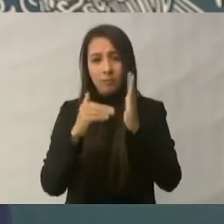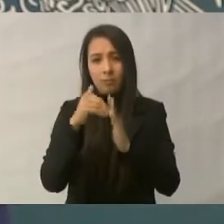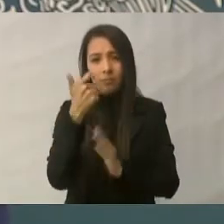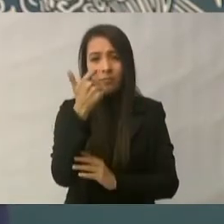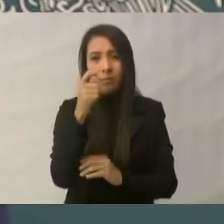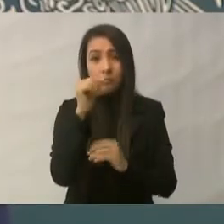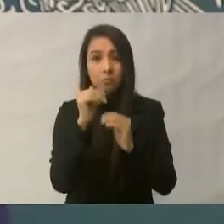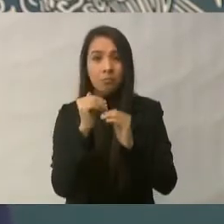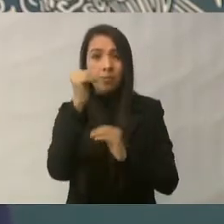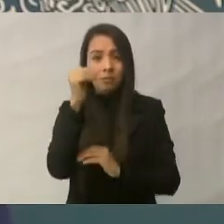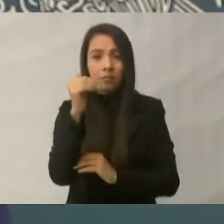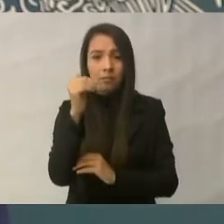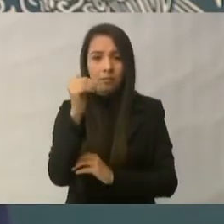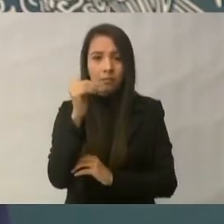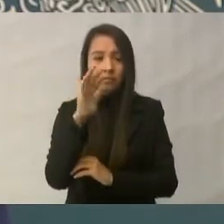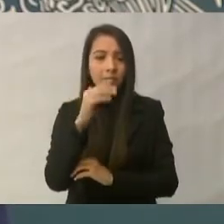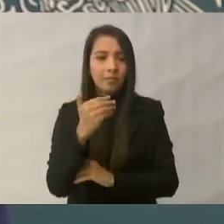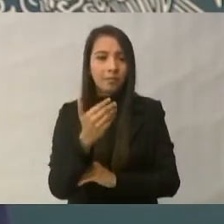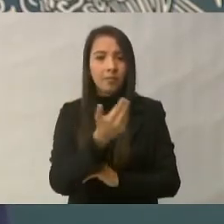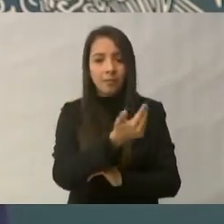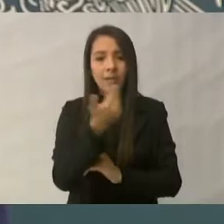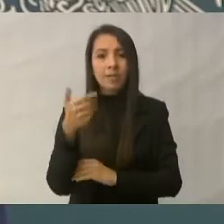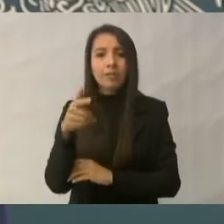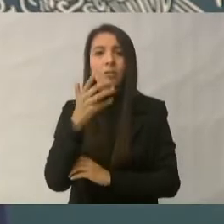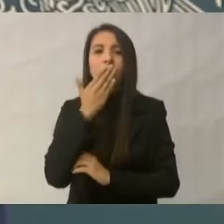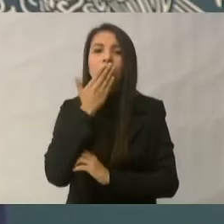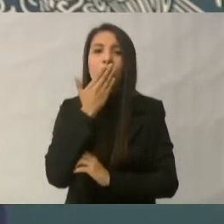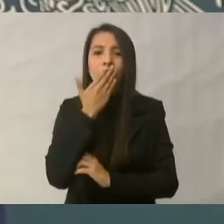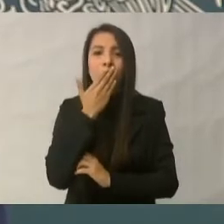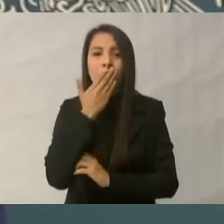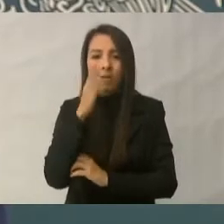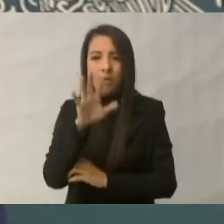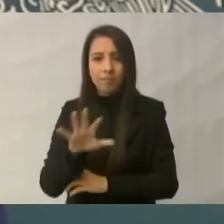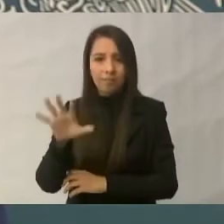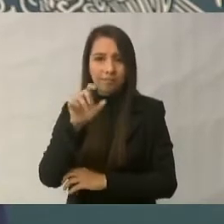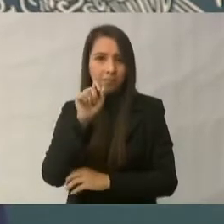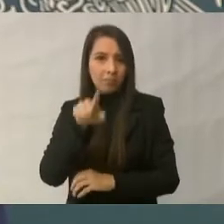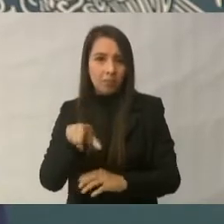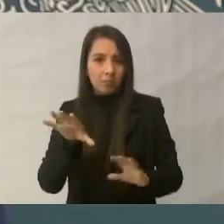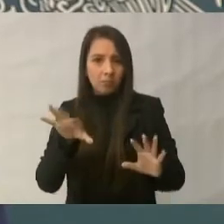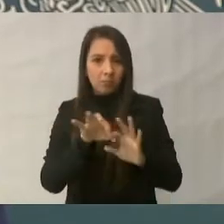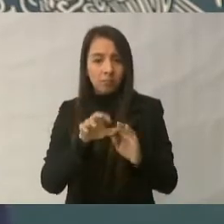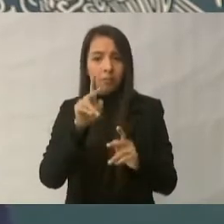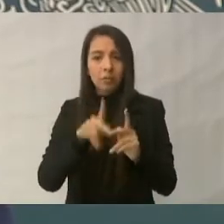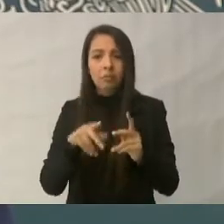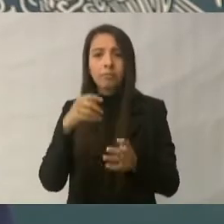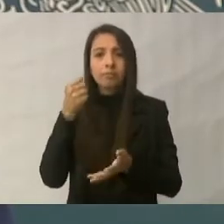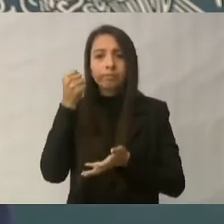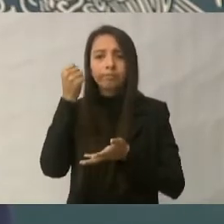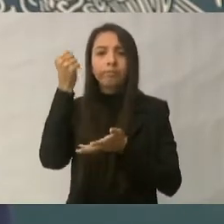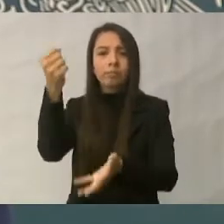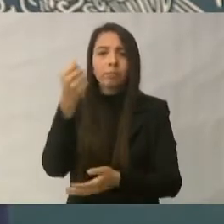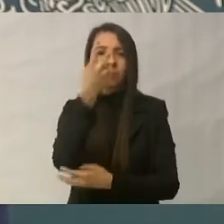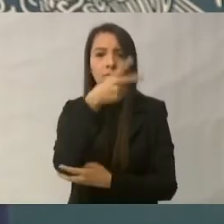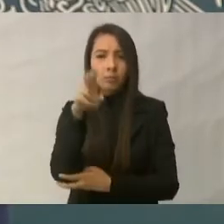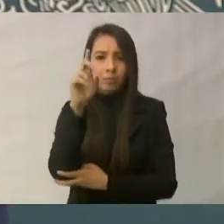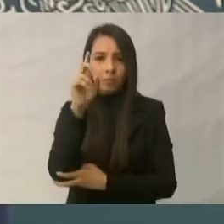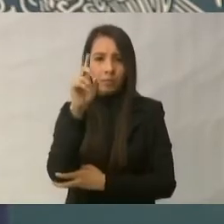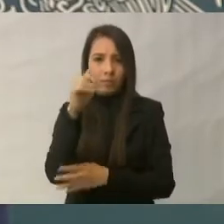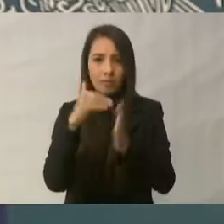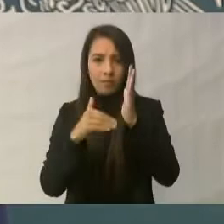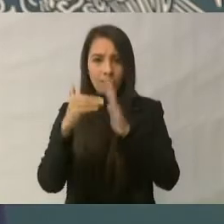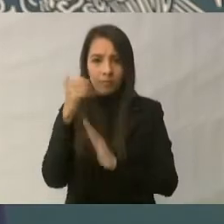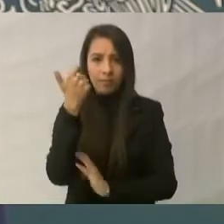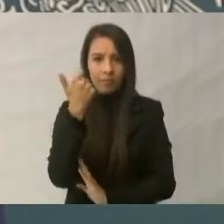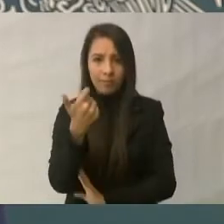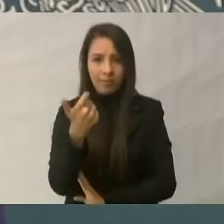parte de Sonora, que también colinda con la parte del Alto Golfo, entregamos poco más de 230 millones de pesos. Durante